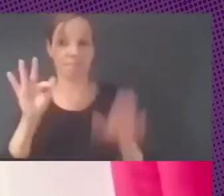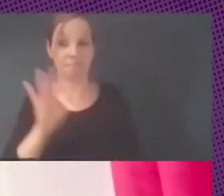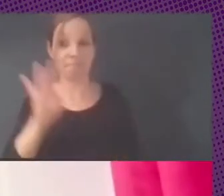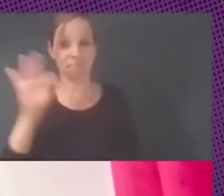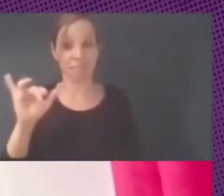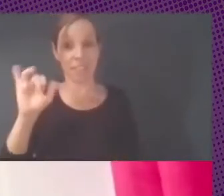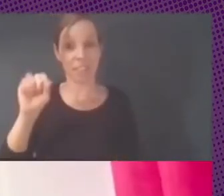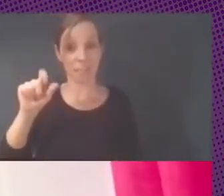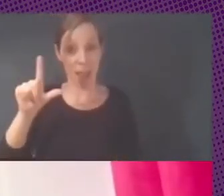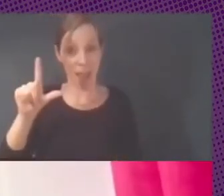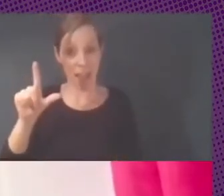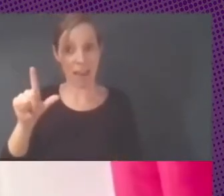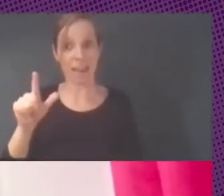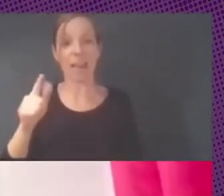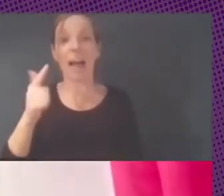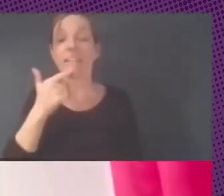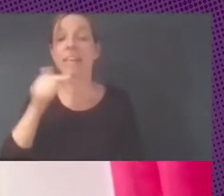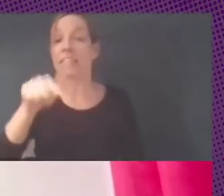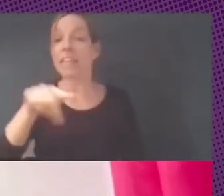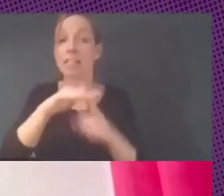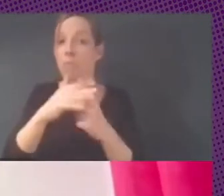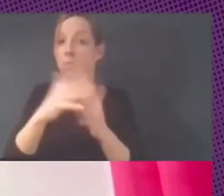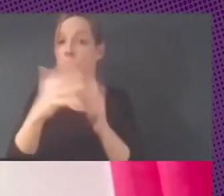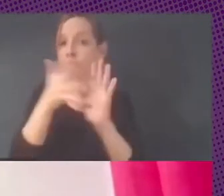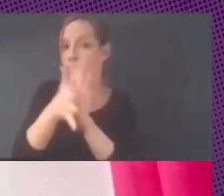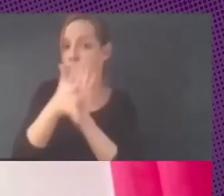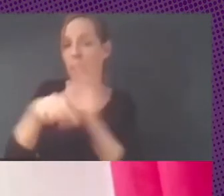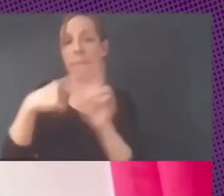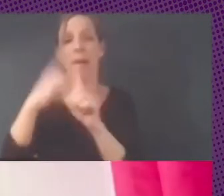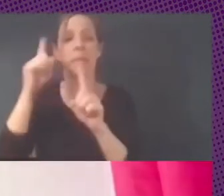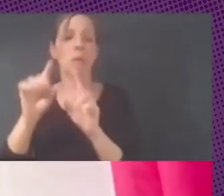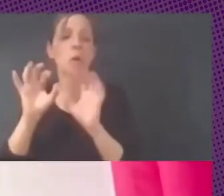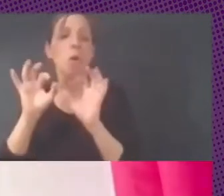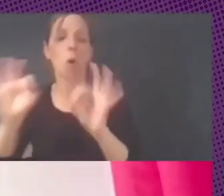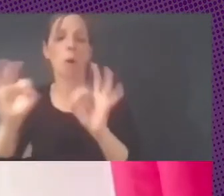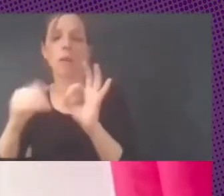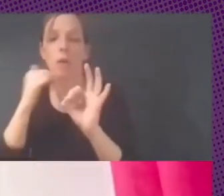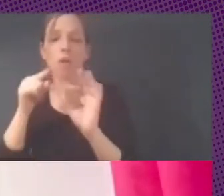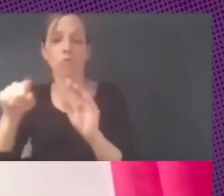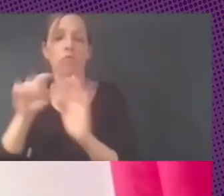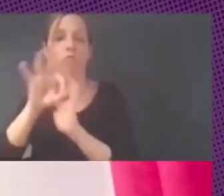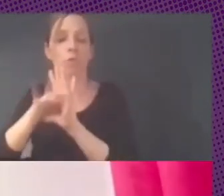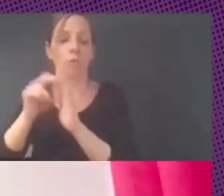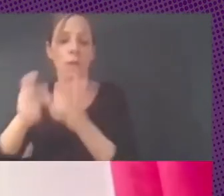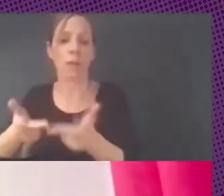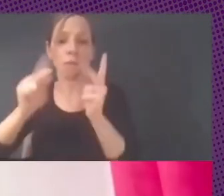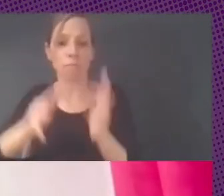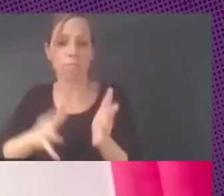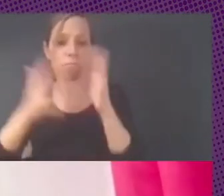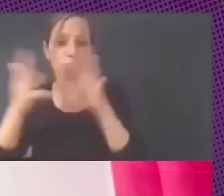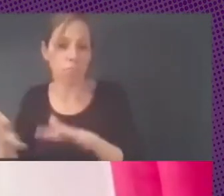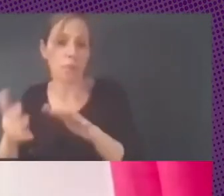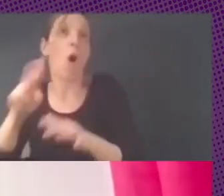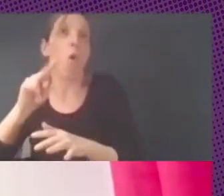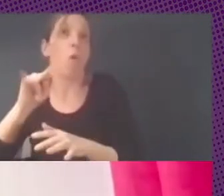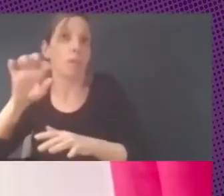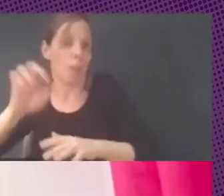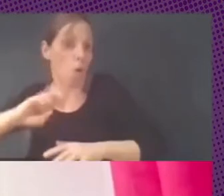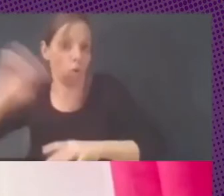nos puedes presentar este caso y algún caso concreto de implantación de software libre en el que hayas trabajado, como quizás desde la UTE u otras instancias,